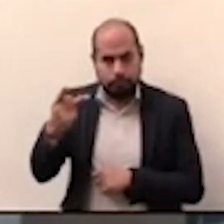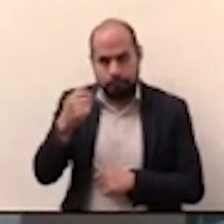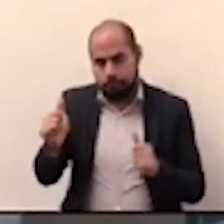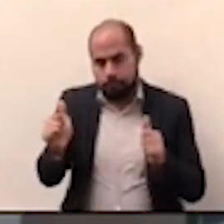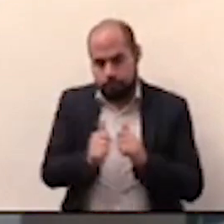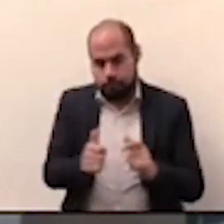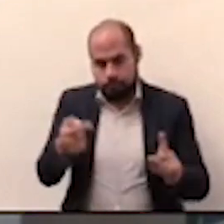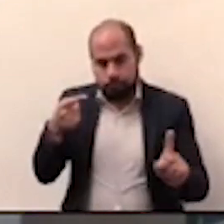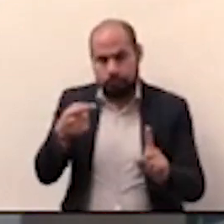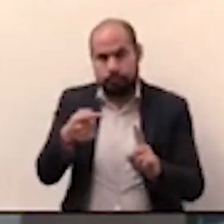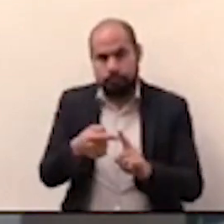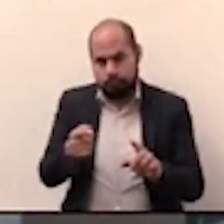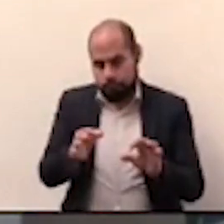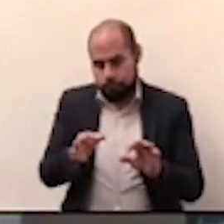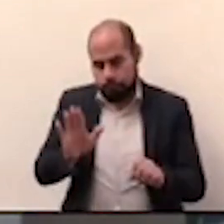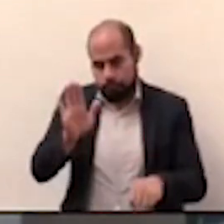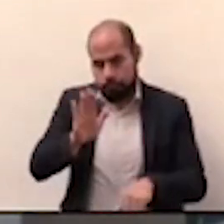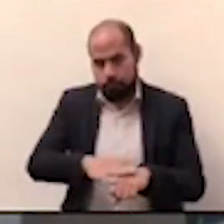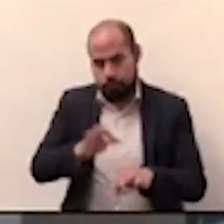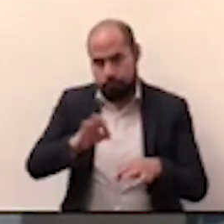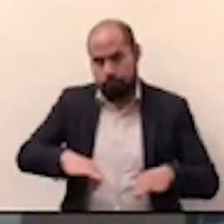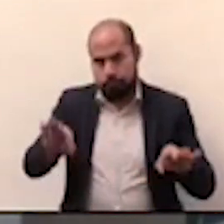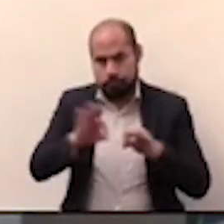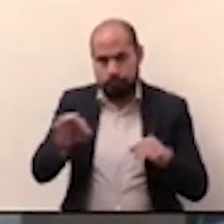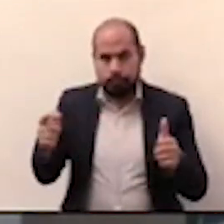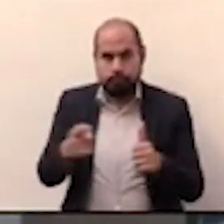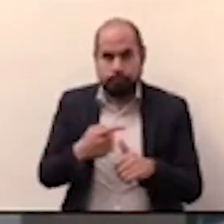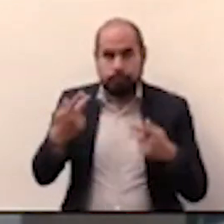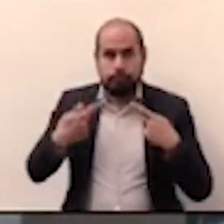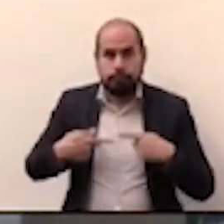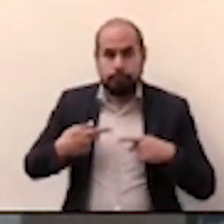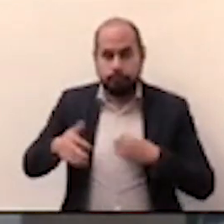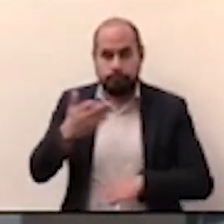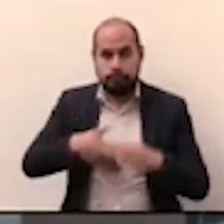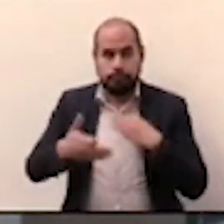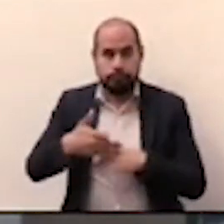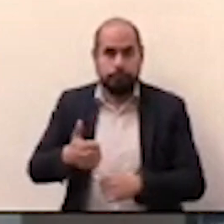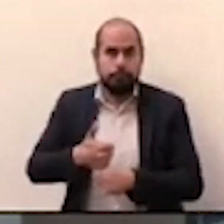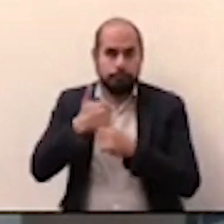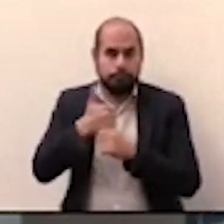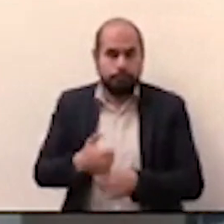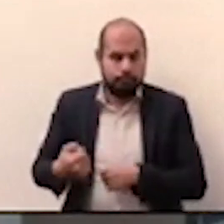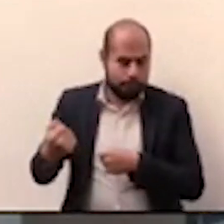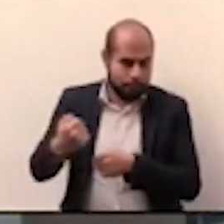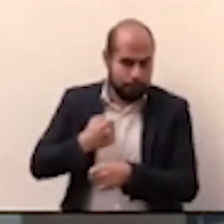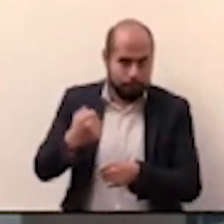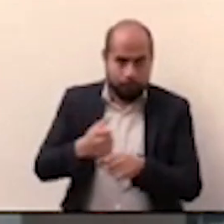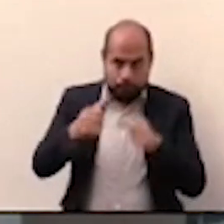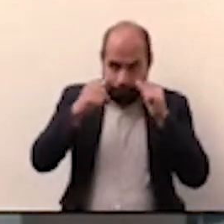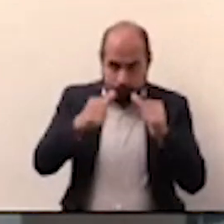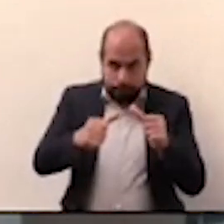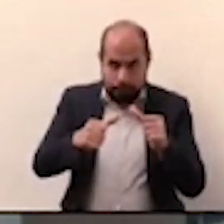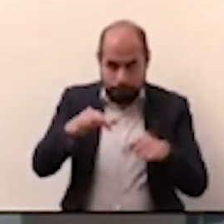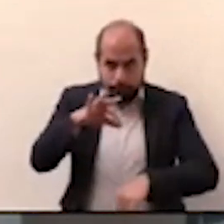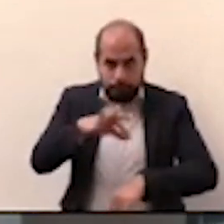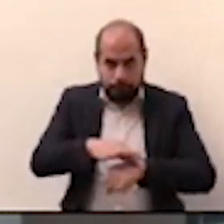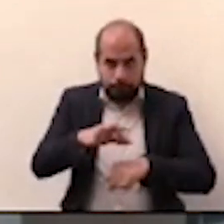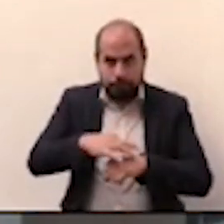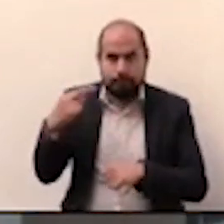objetivo principal de asegurar que todas las víctimas de violencia reciban atención médica inmediata,